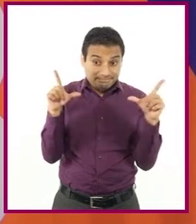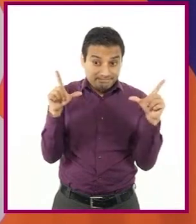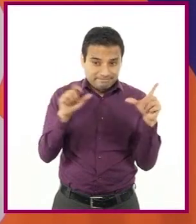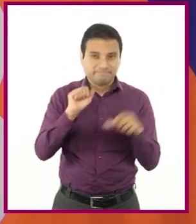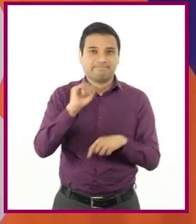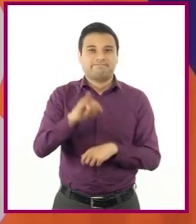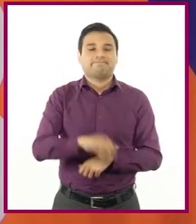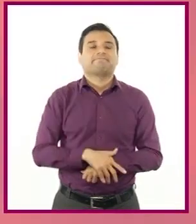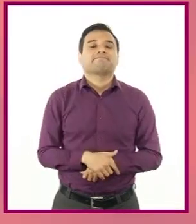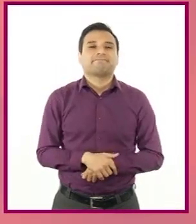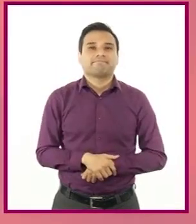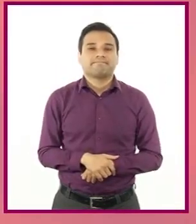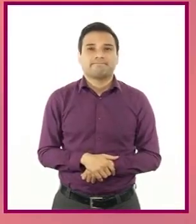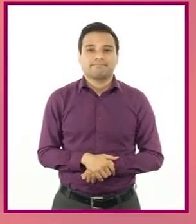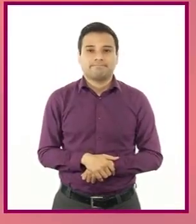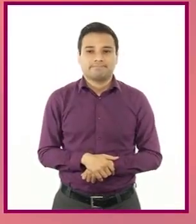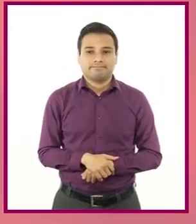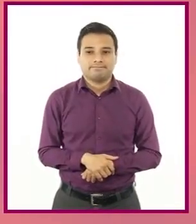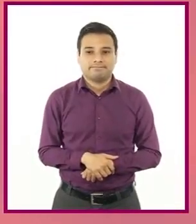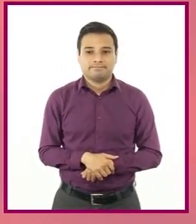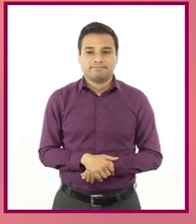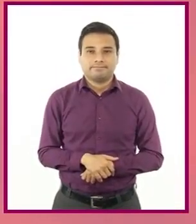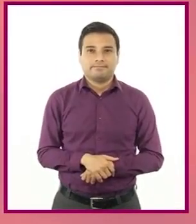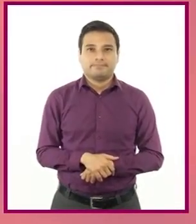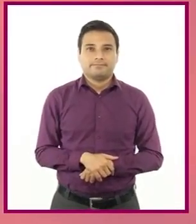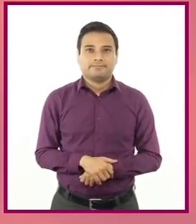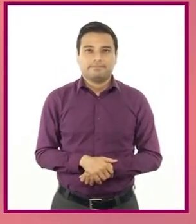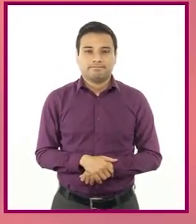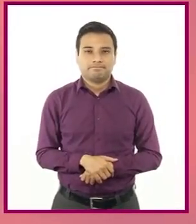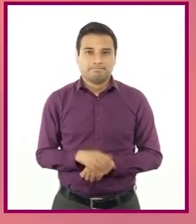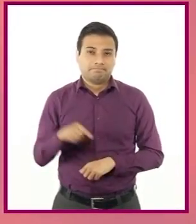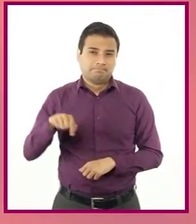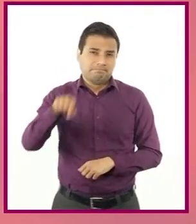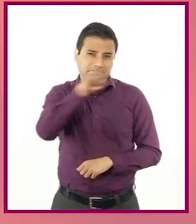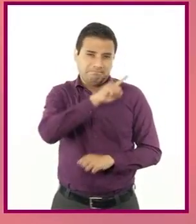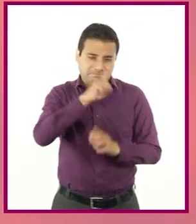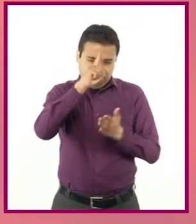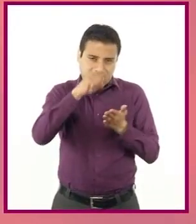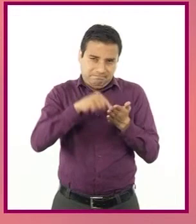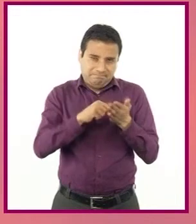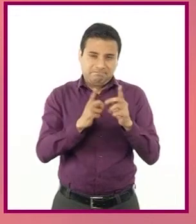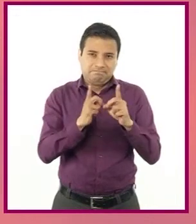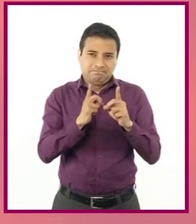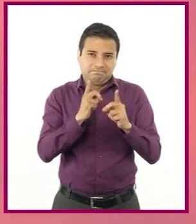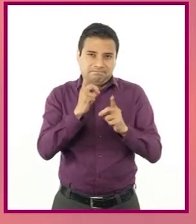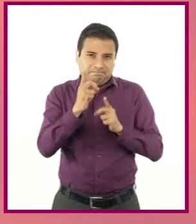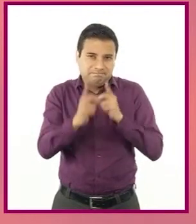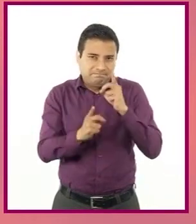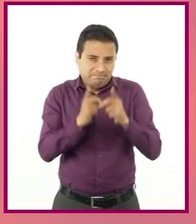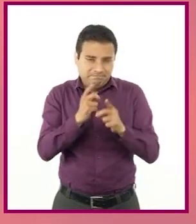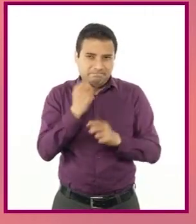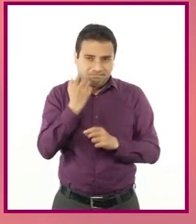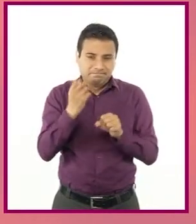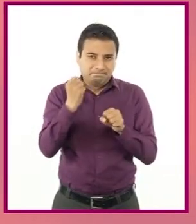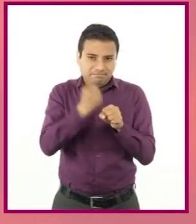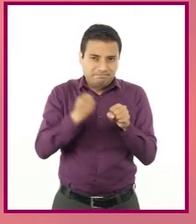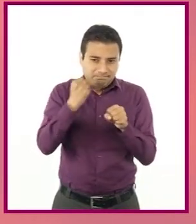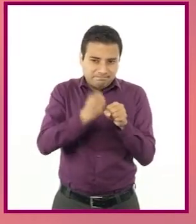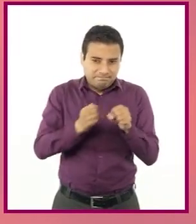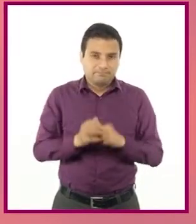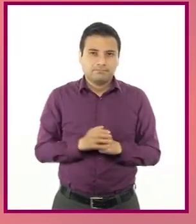¡Adelante con el reto final! Seguramente te gustaría practicar algún deporte o disfrutas viendo atletismo,